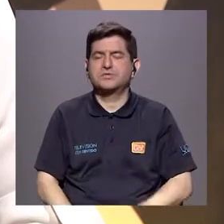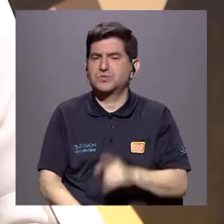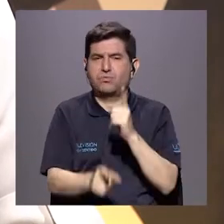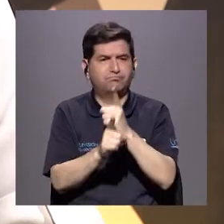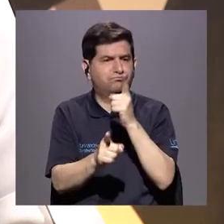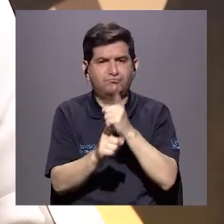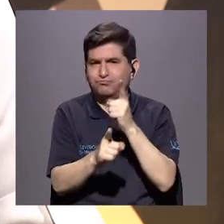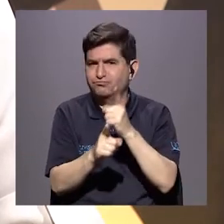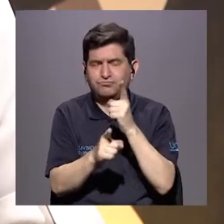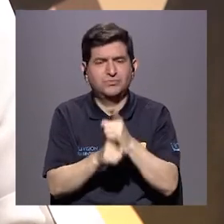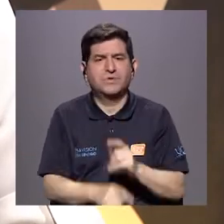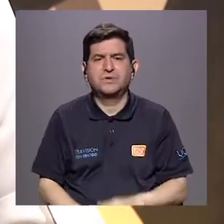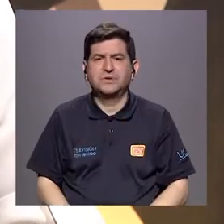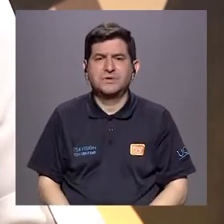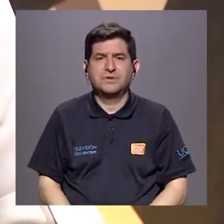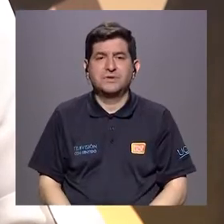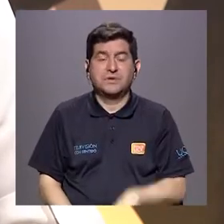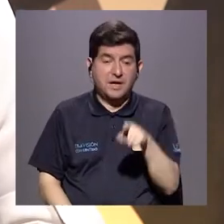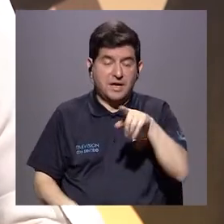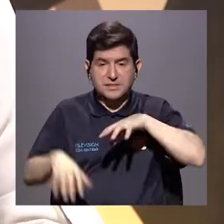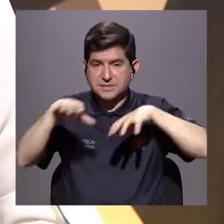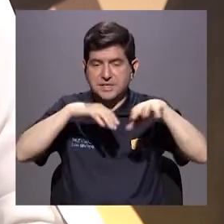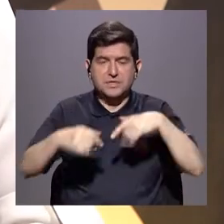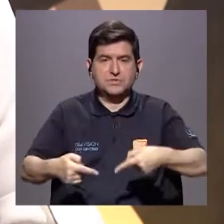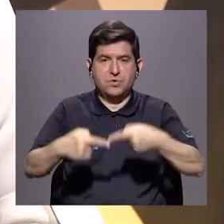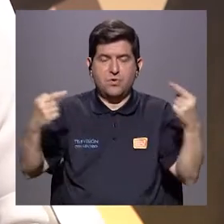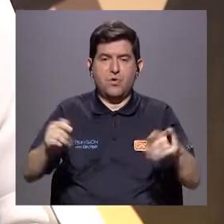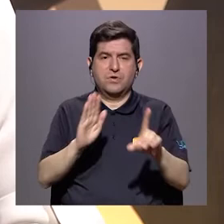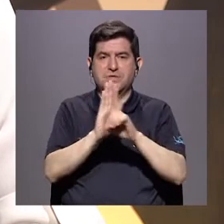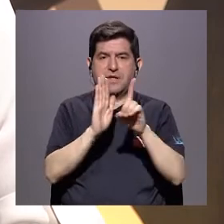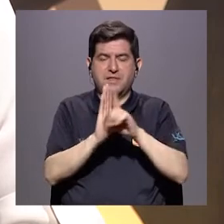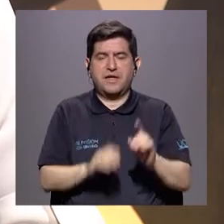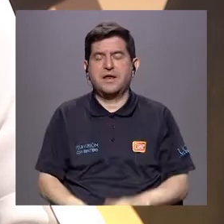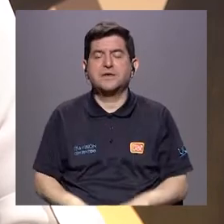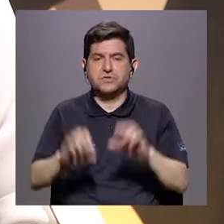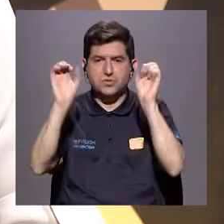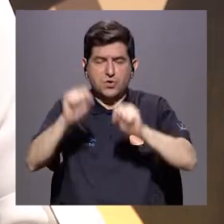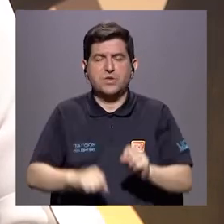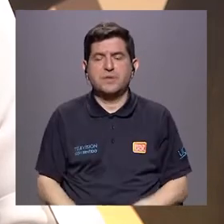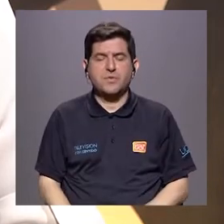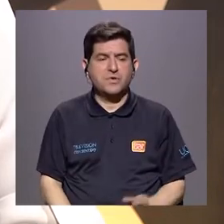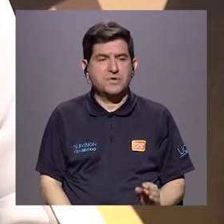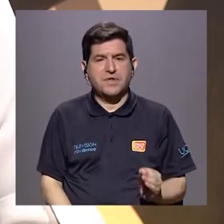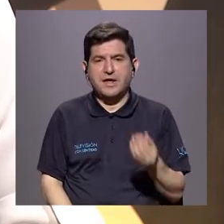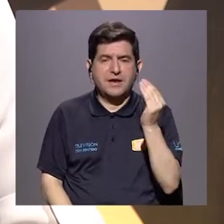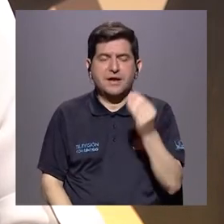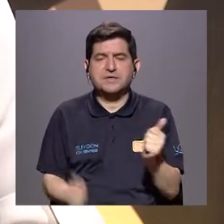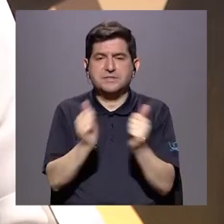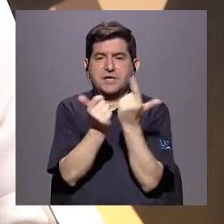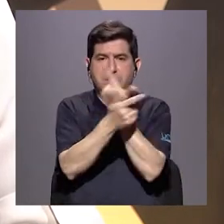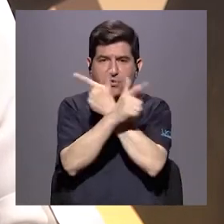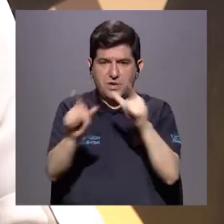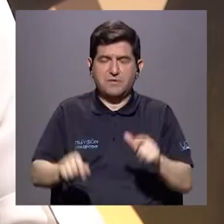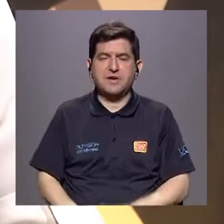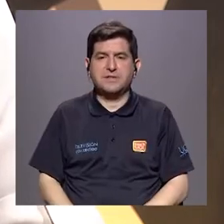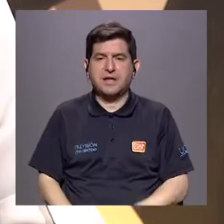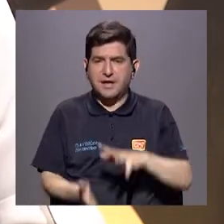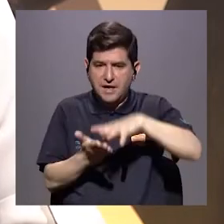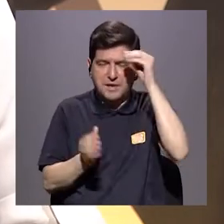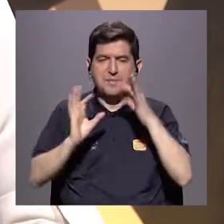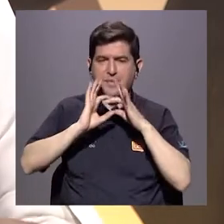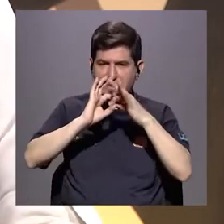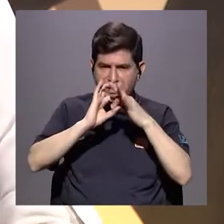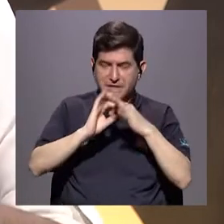¿verdad? En un trato que está en contra de su derecho a crecer libremente en su sexualidad. Y entonces,